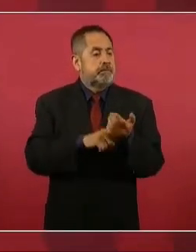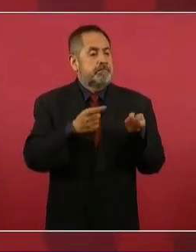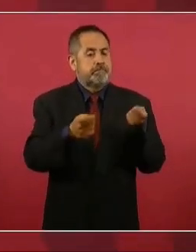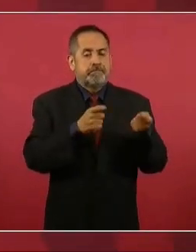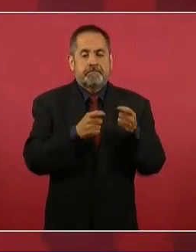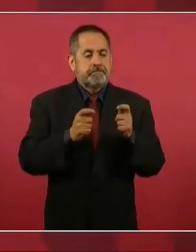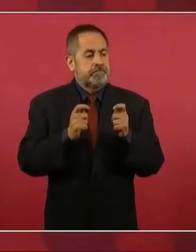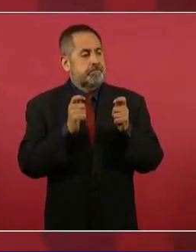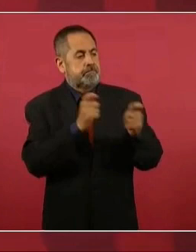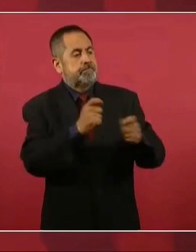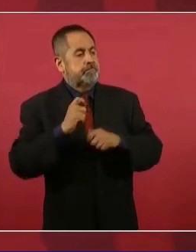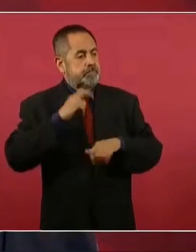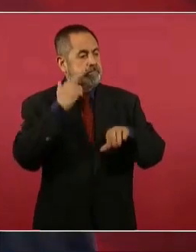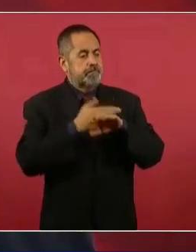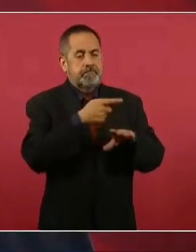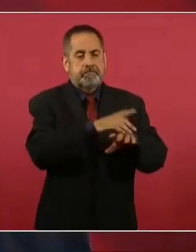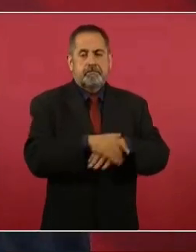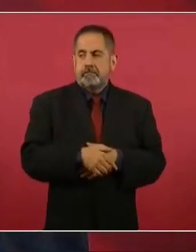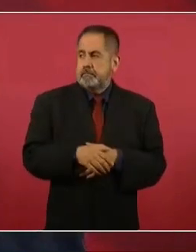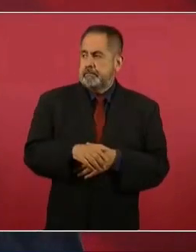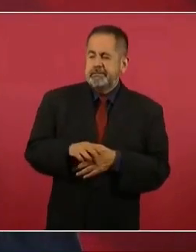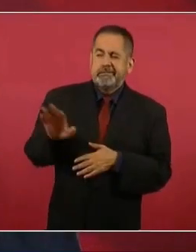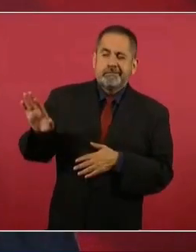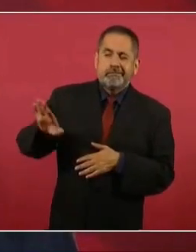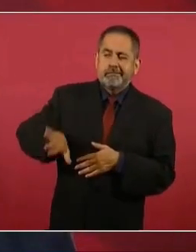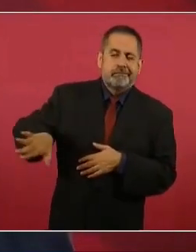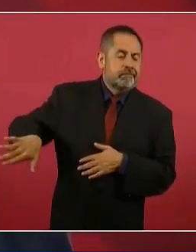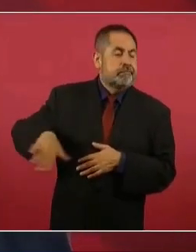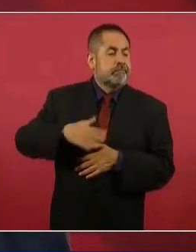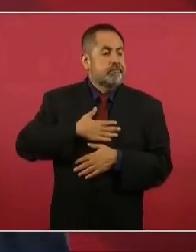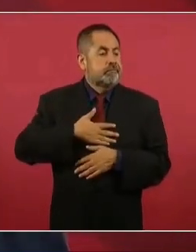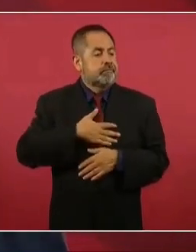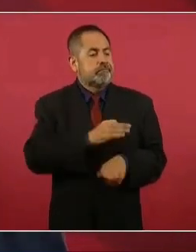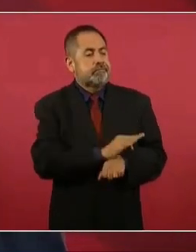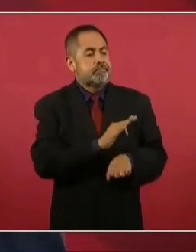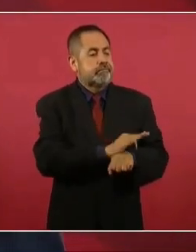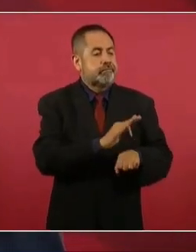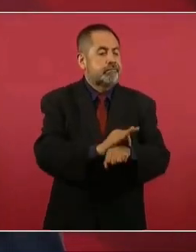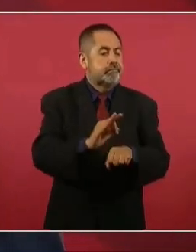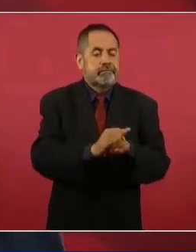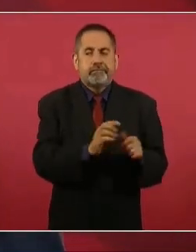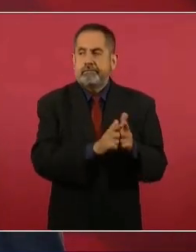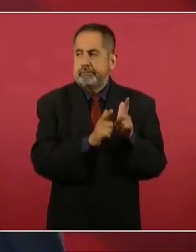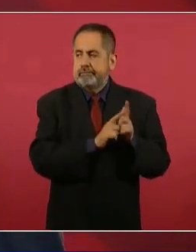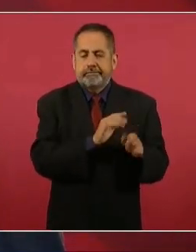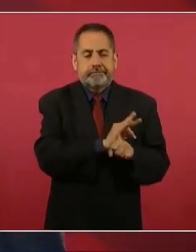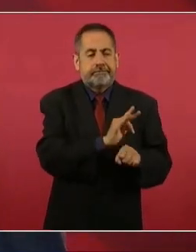estos organismos para defender intereses de grupos,